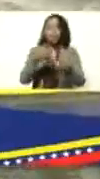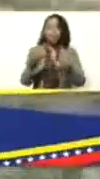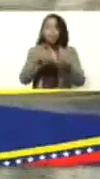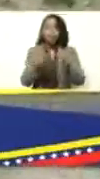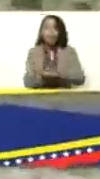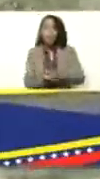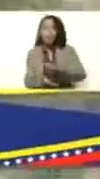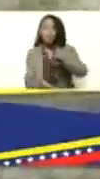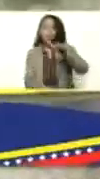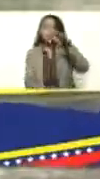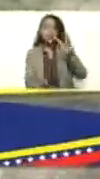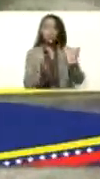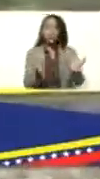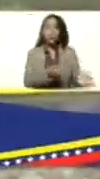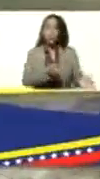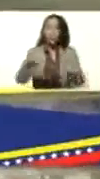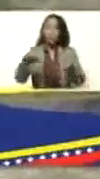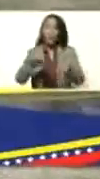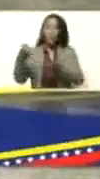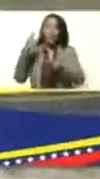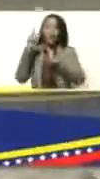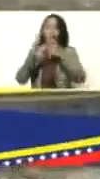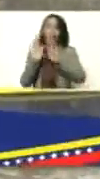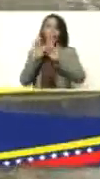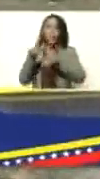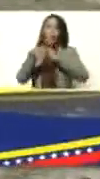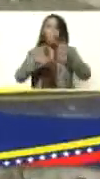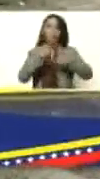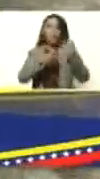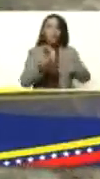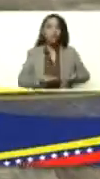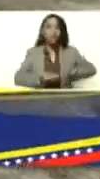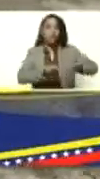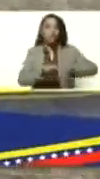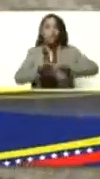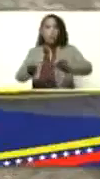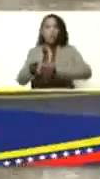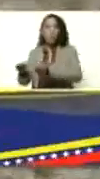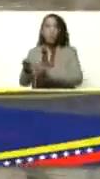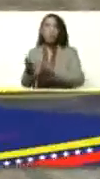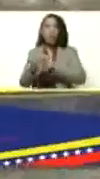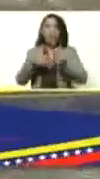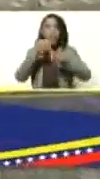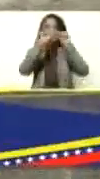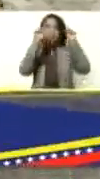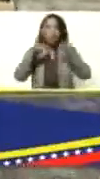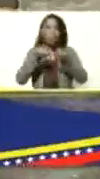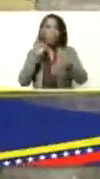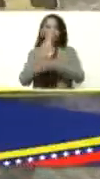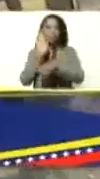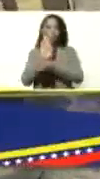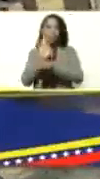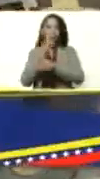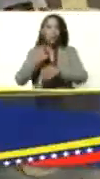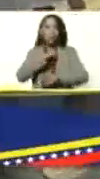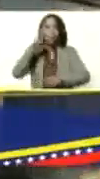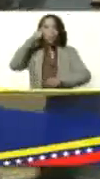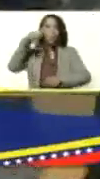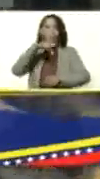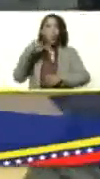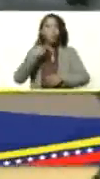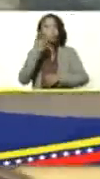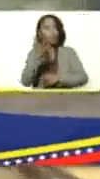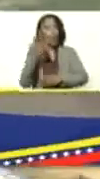luego apoyar el proceso de distribución que como sistema de protección a nuestro pueblo usted